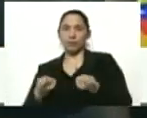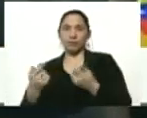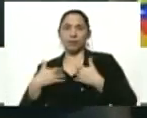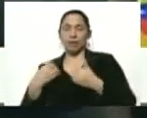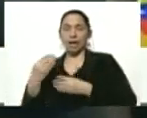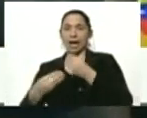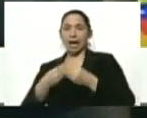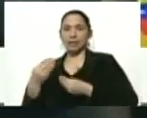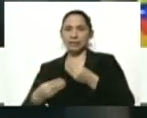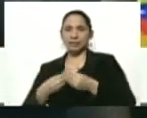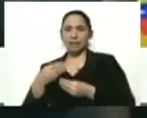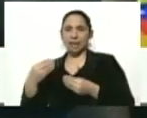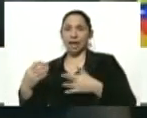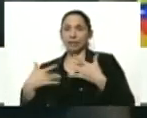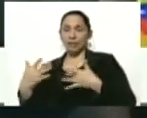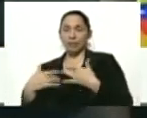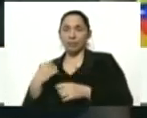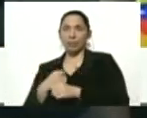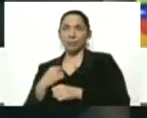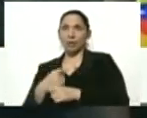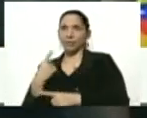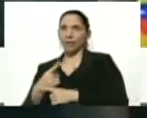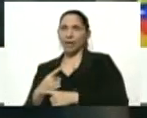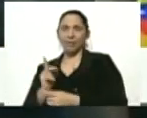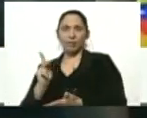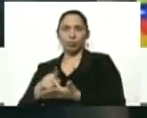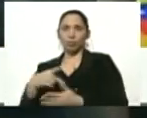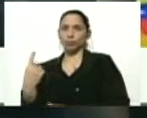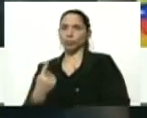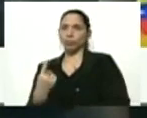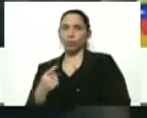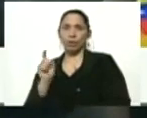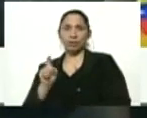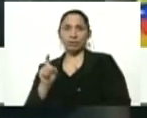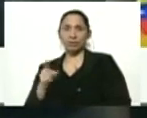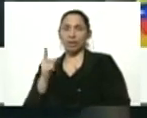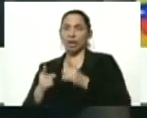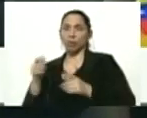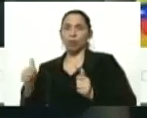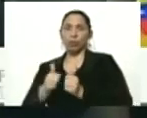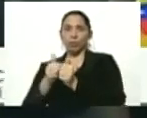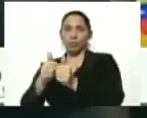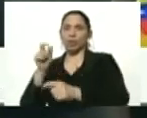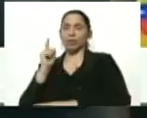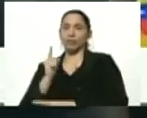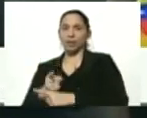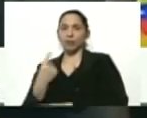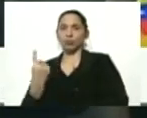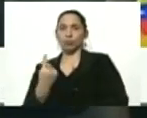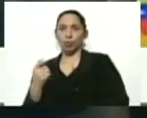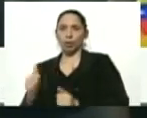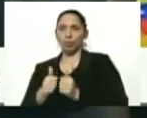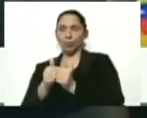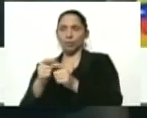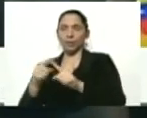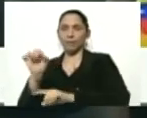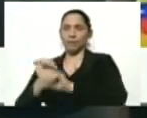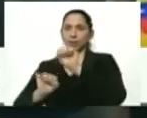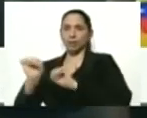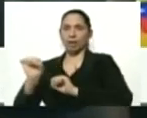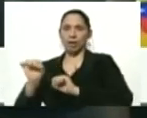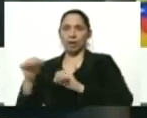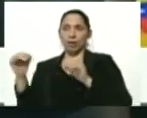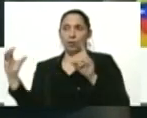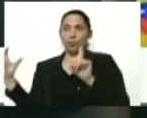alguna diligencia deben acudir preferiblemente solos y si necesita algún acompañante debería ser un solo acompañante para evitar la